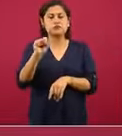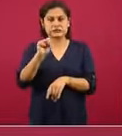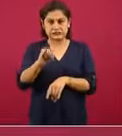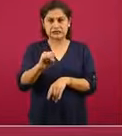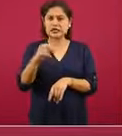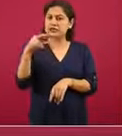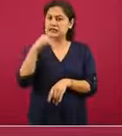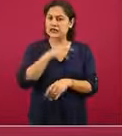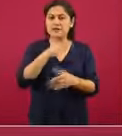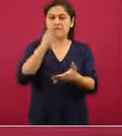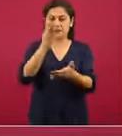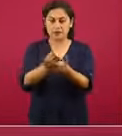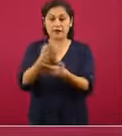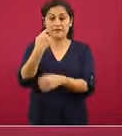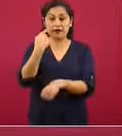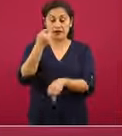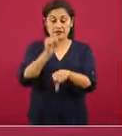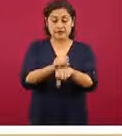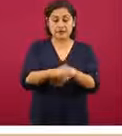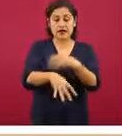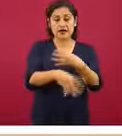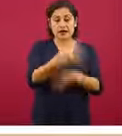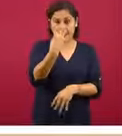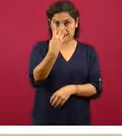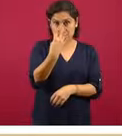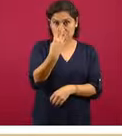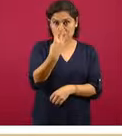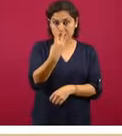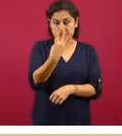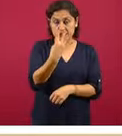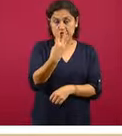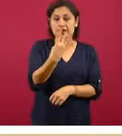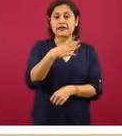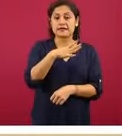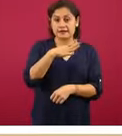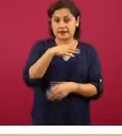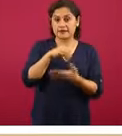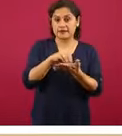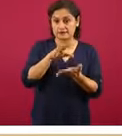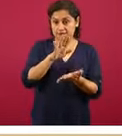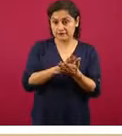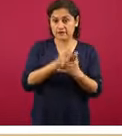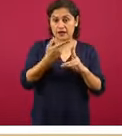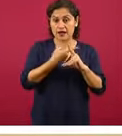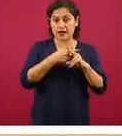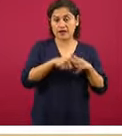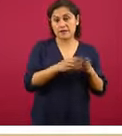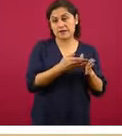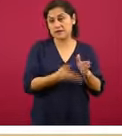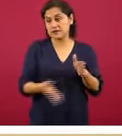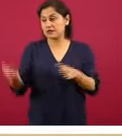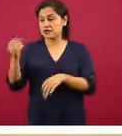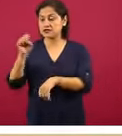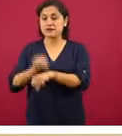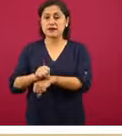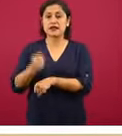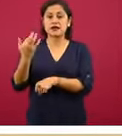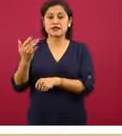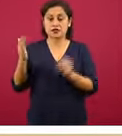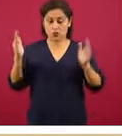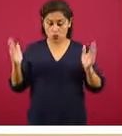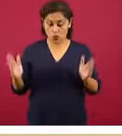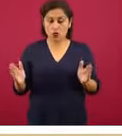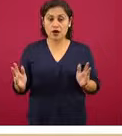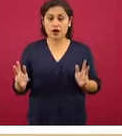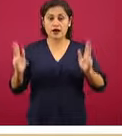semana, tenemos de la semana 14, que es la que tenemos registrada al inicio, a la semana 50, hemos tenido